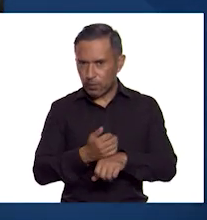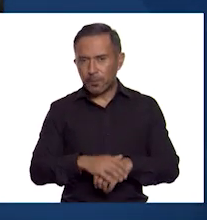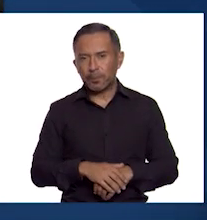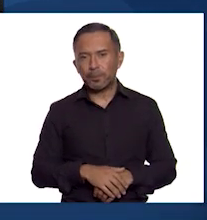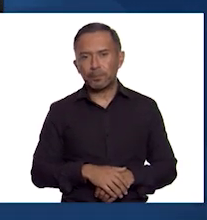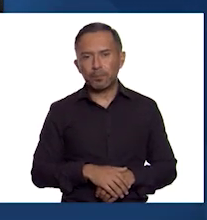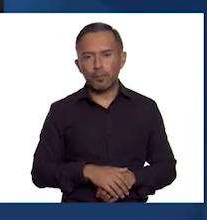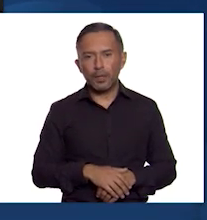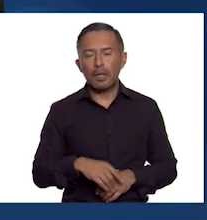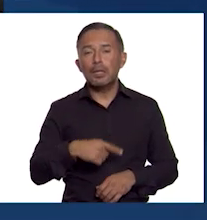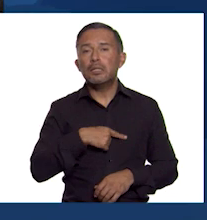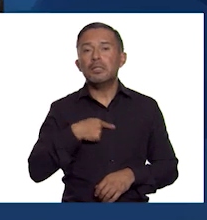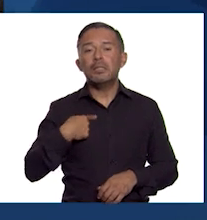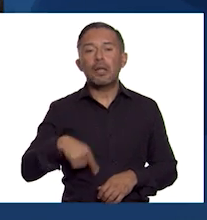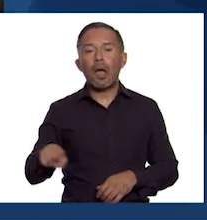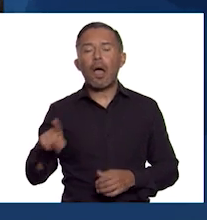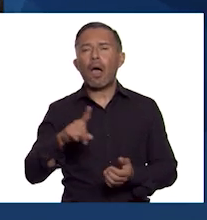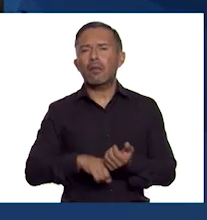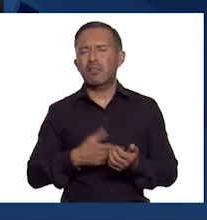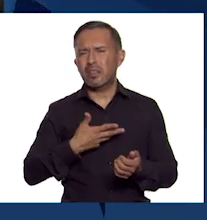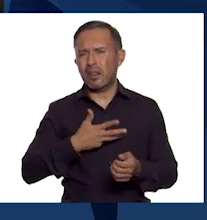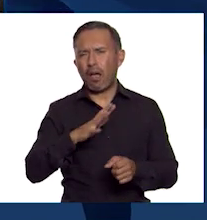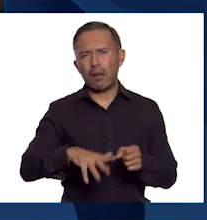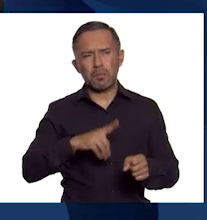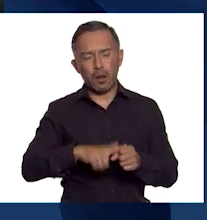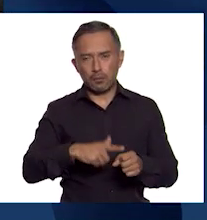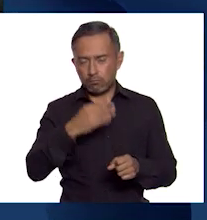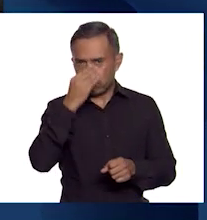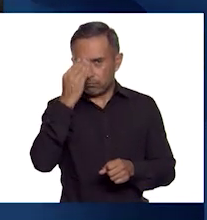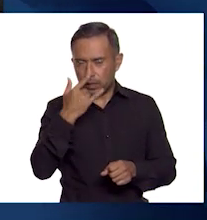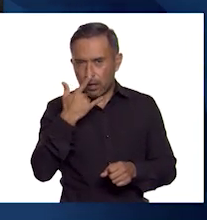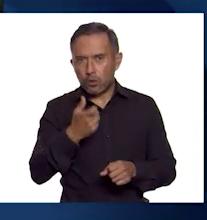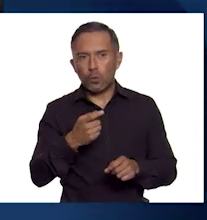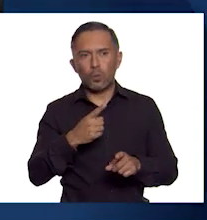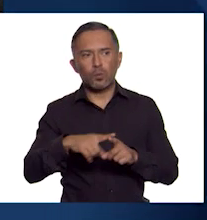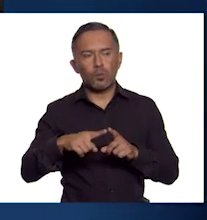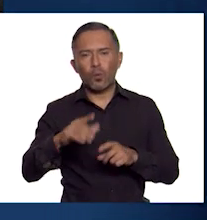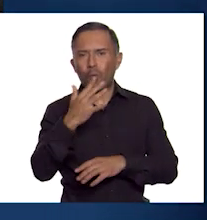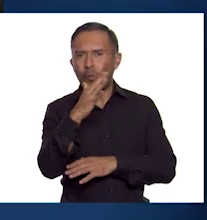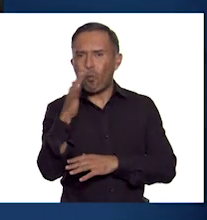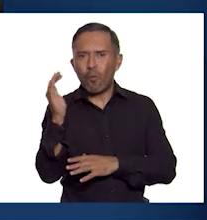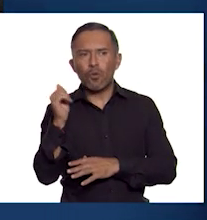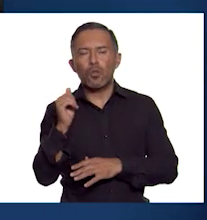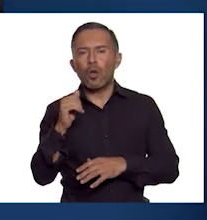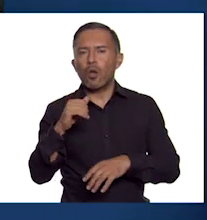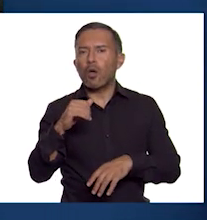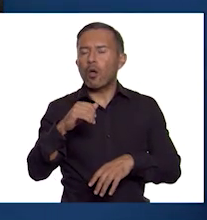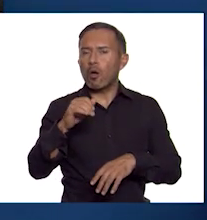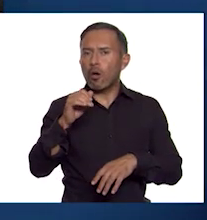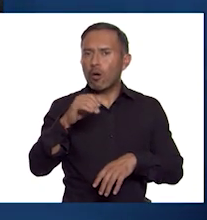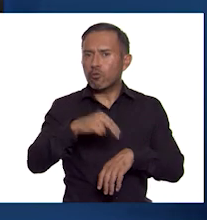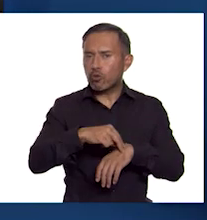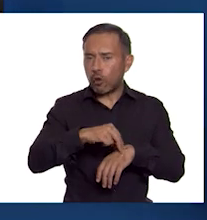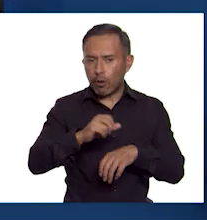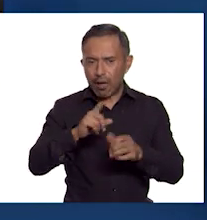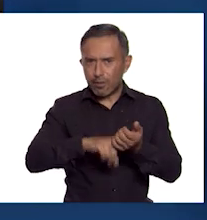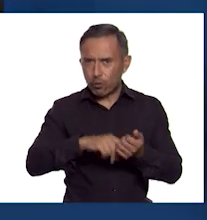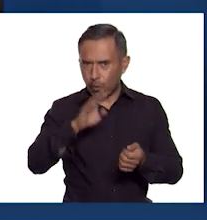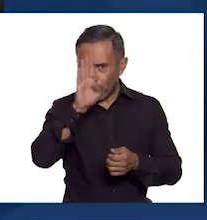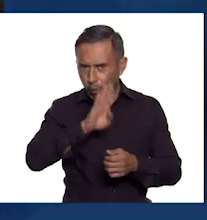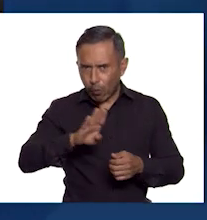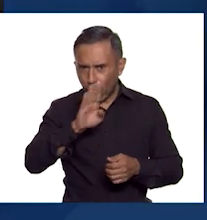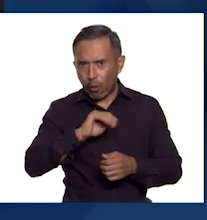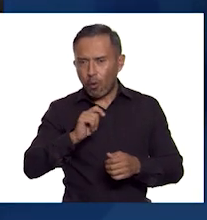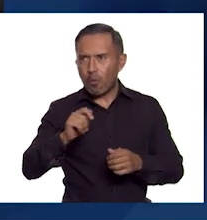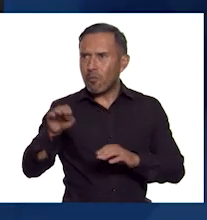Una china llena de animales extraordinarios, junglas sufocantes, brujos médicos y las altas montañas del Tíbet.